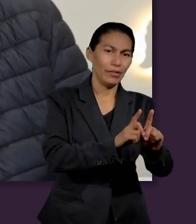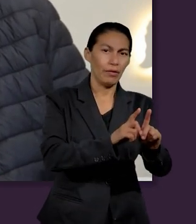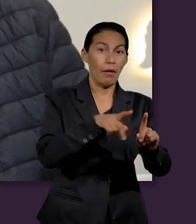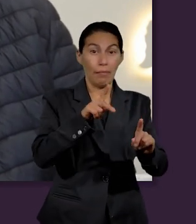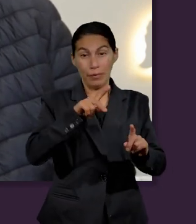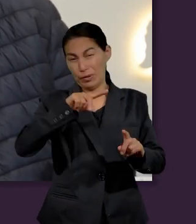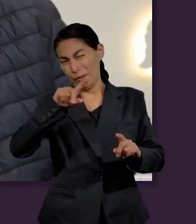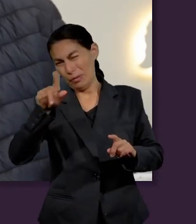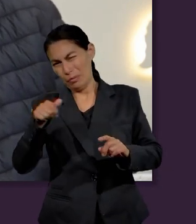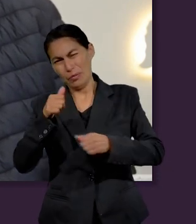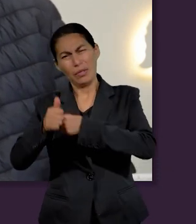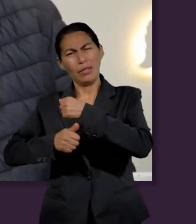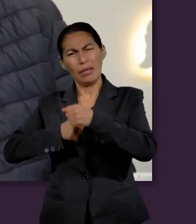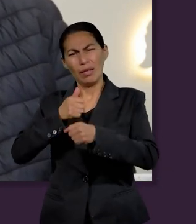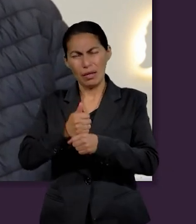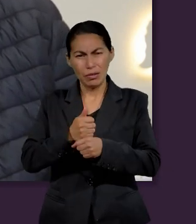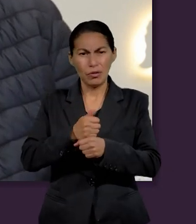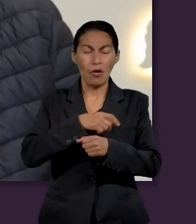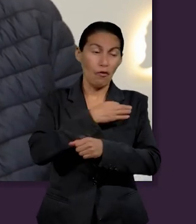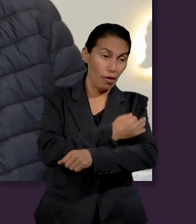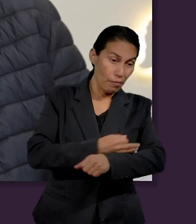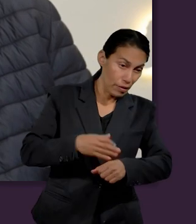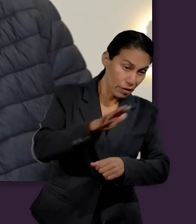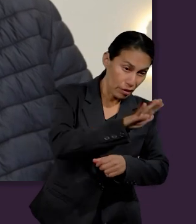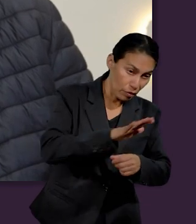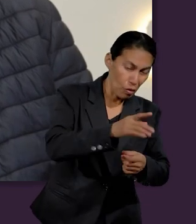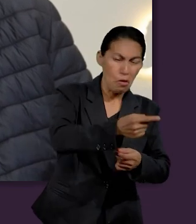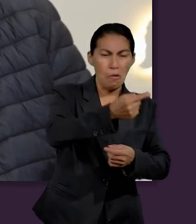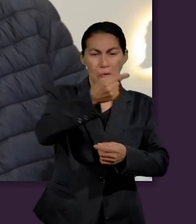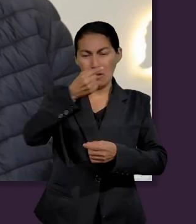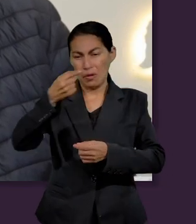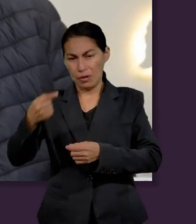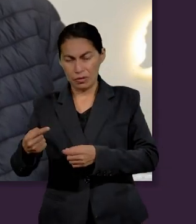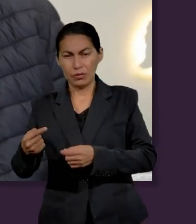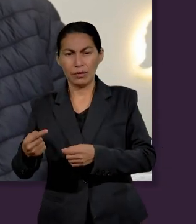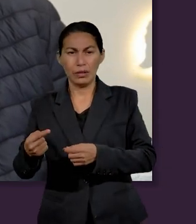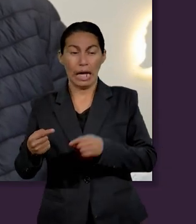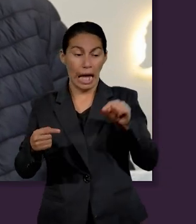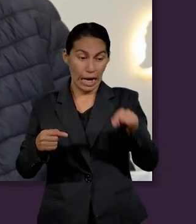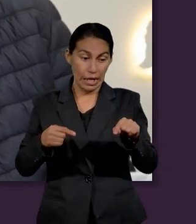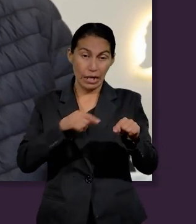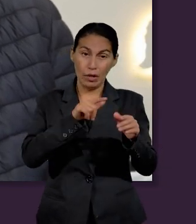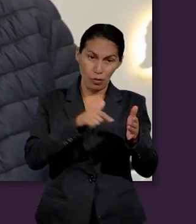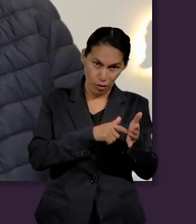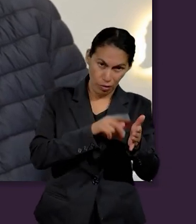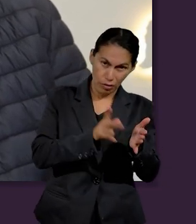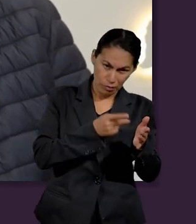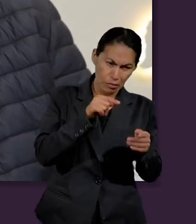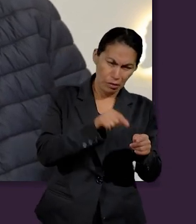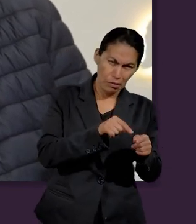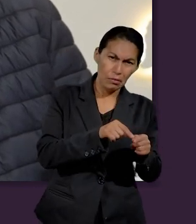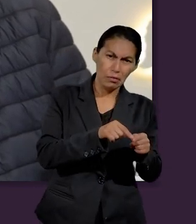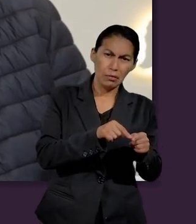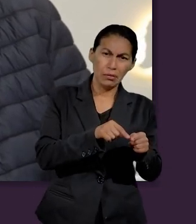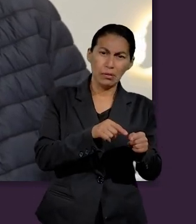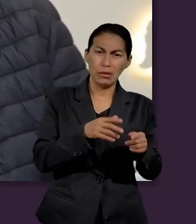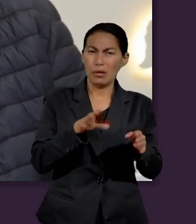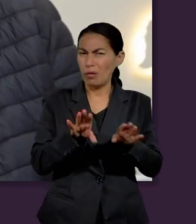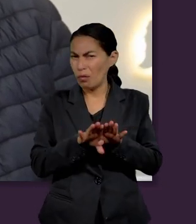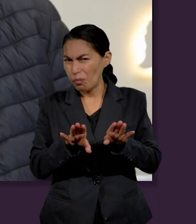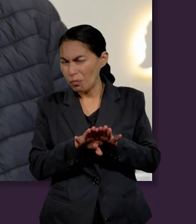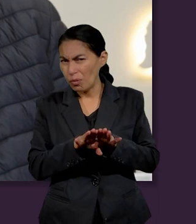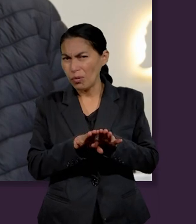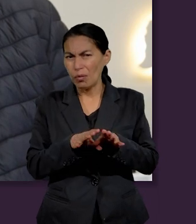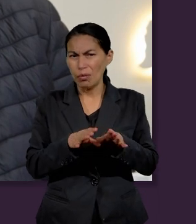estoy contigo pero después de algunos años cuando regresaba ya con su familia y tuvo que pasar por esa